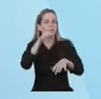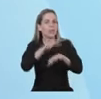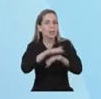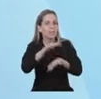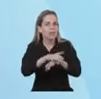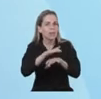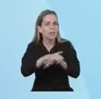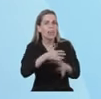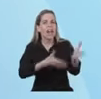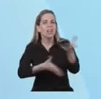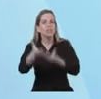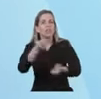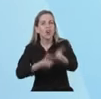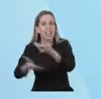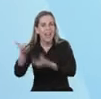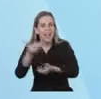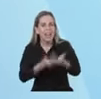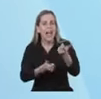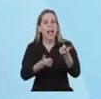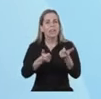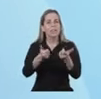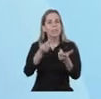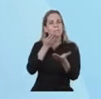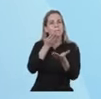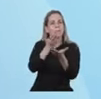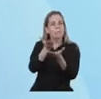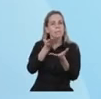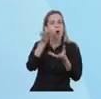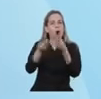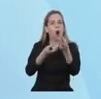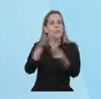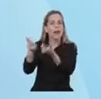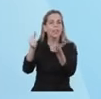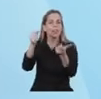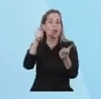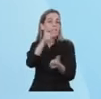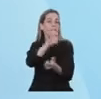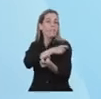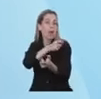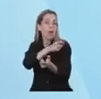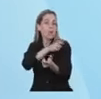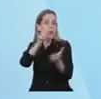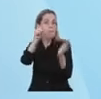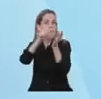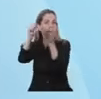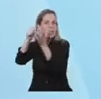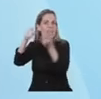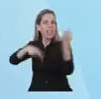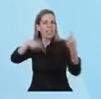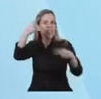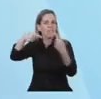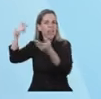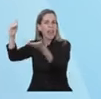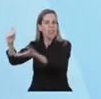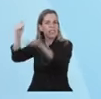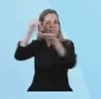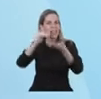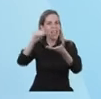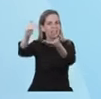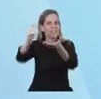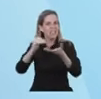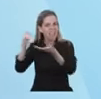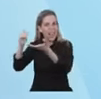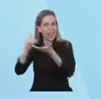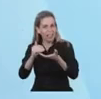Consiguiendo las vacunas en diferentes países, confiando en las vacunas, acercándonos con la